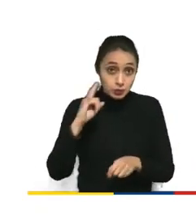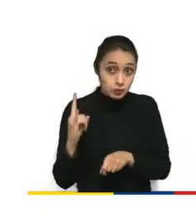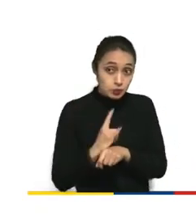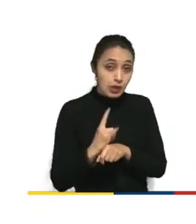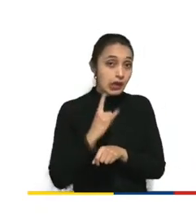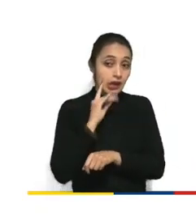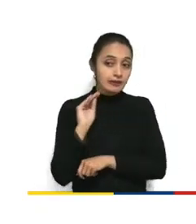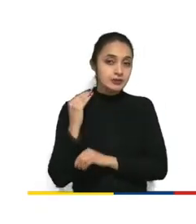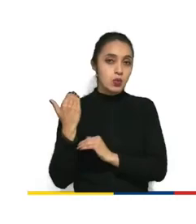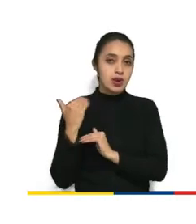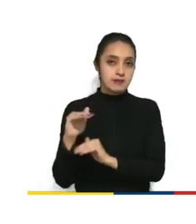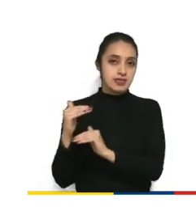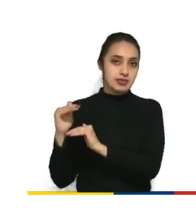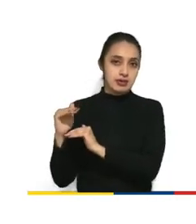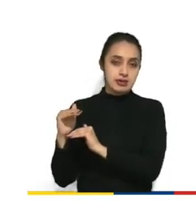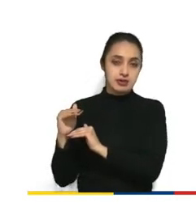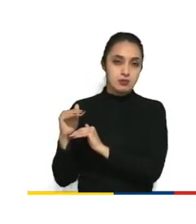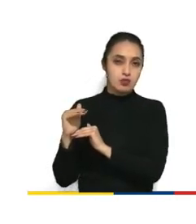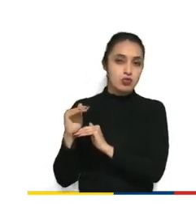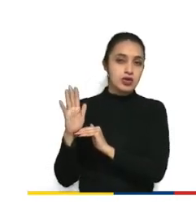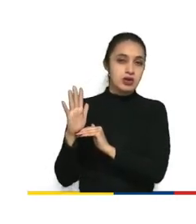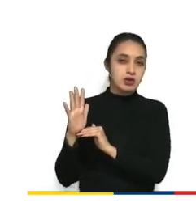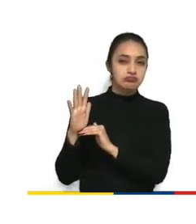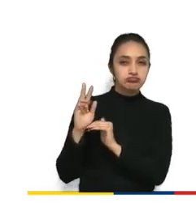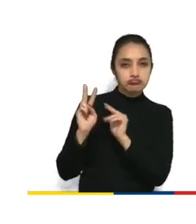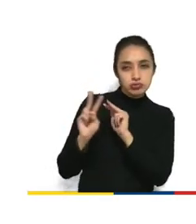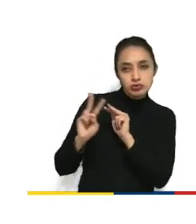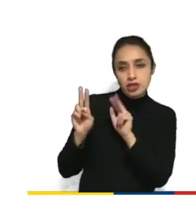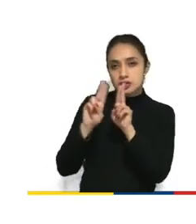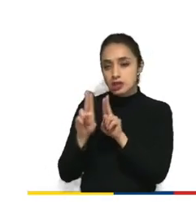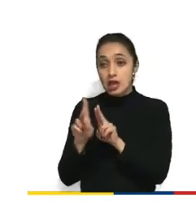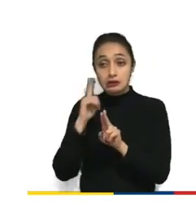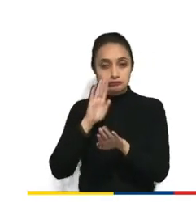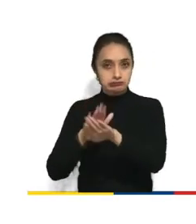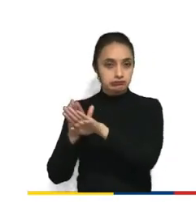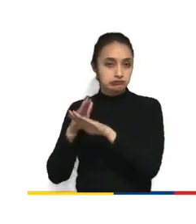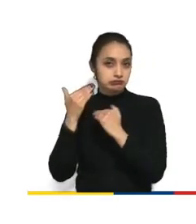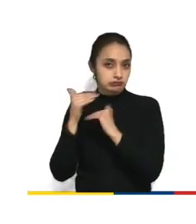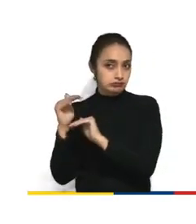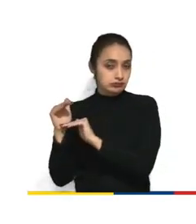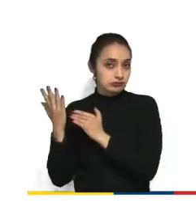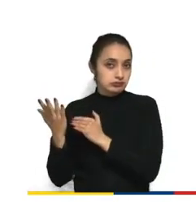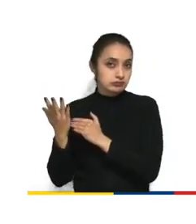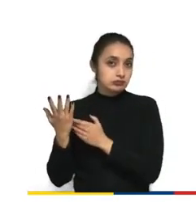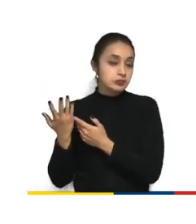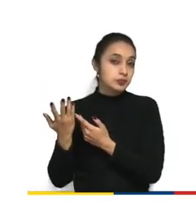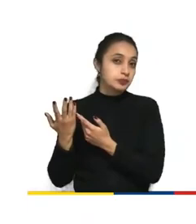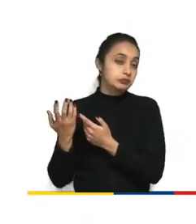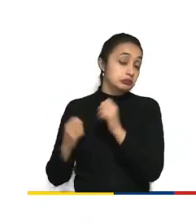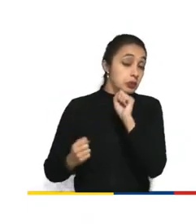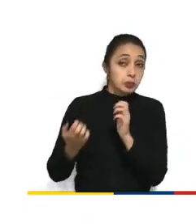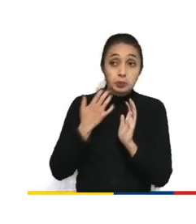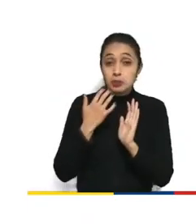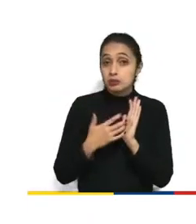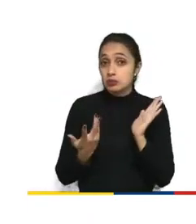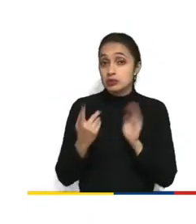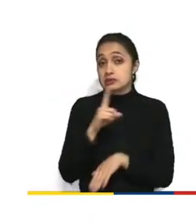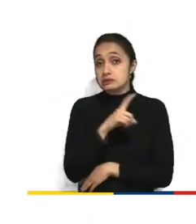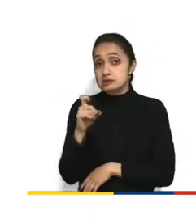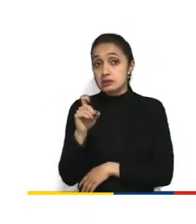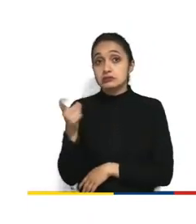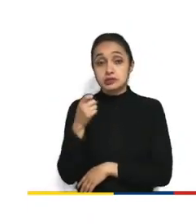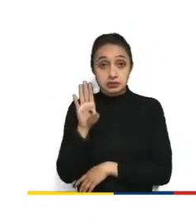límite de datos especificado y que podría ser, en algunos casos, hasta los 100 gigabytes.